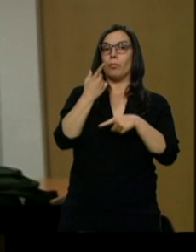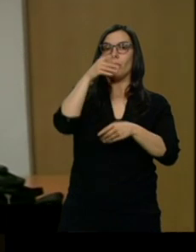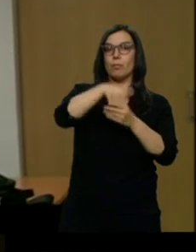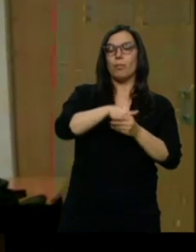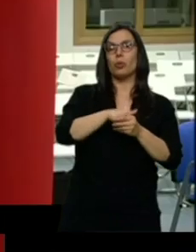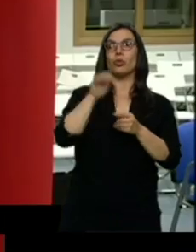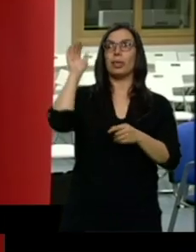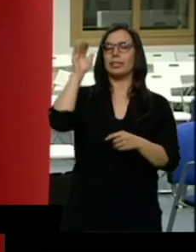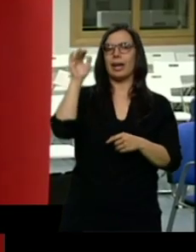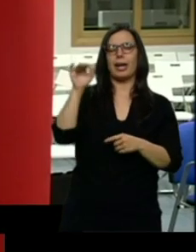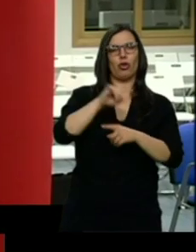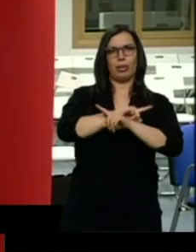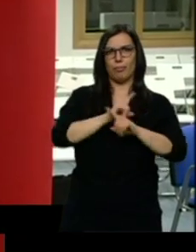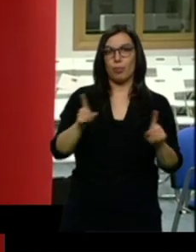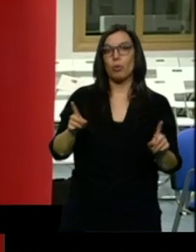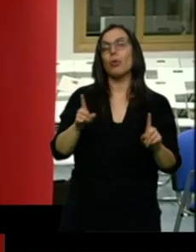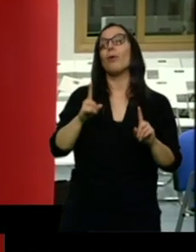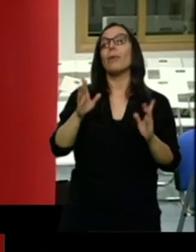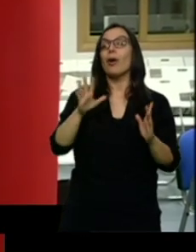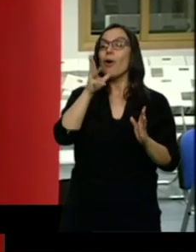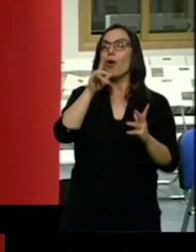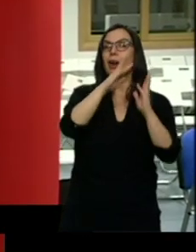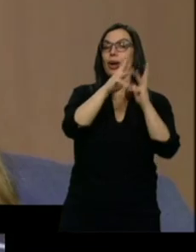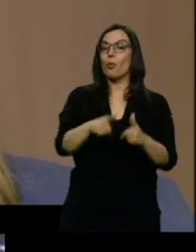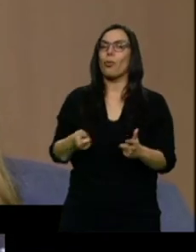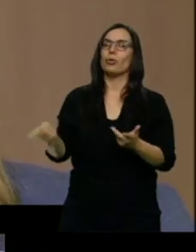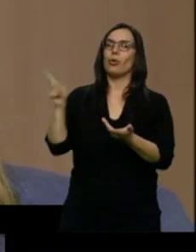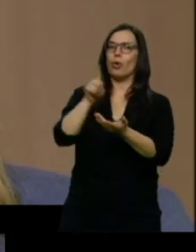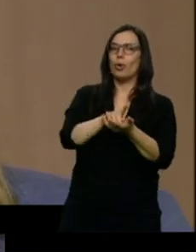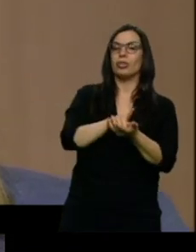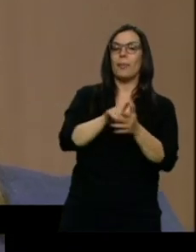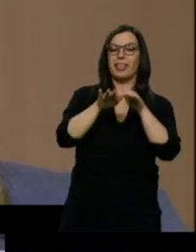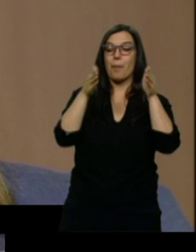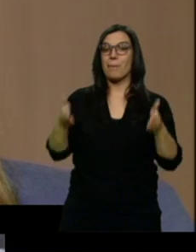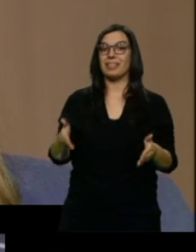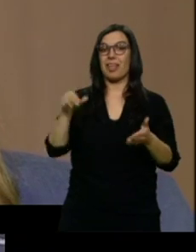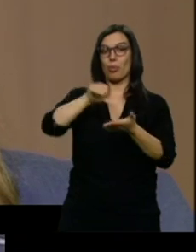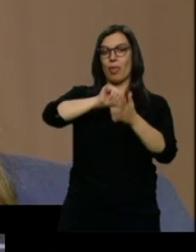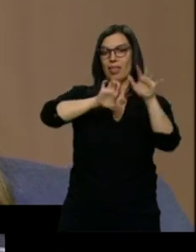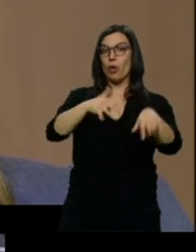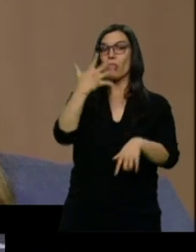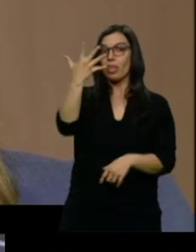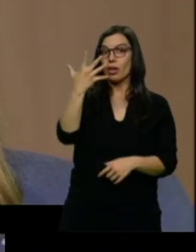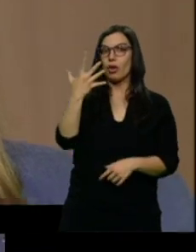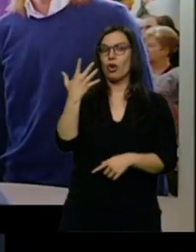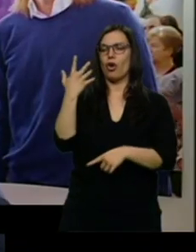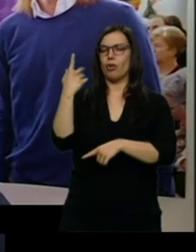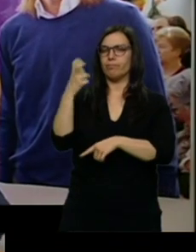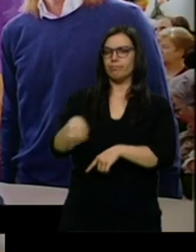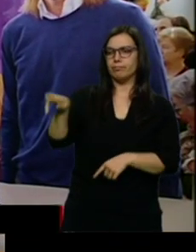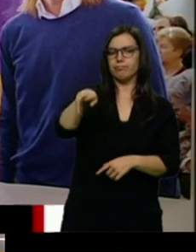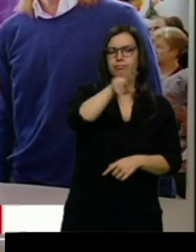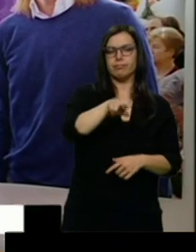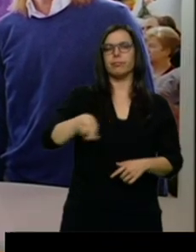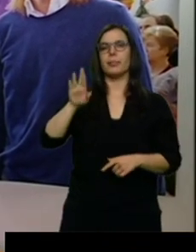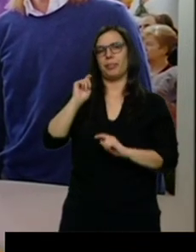reparto de escaños, pero un nuevo recuento de votos en cinco mesas de León vuelve a otorgarle un puesto en el hemiciclo. En base a